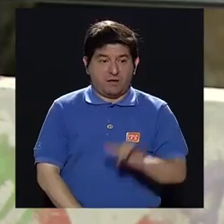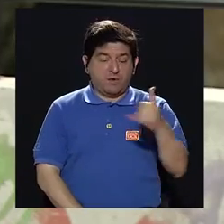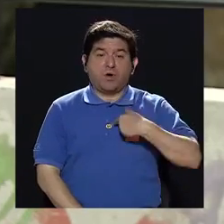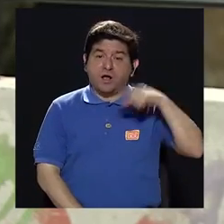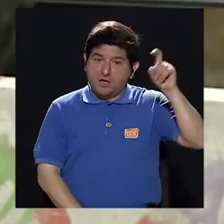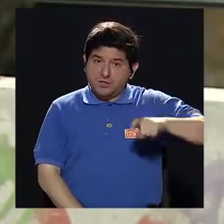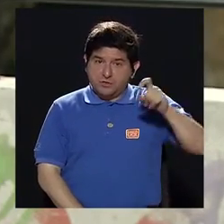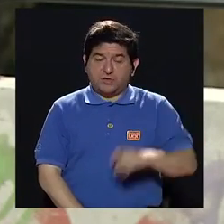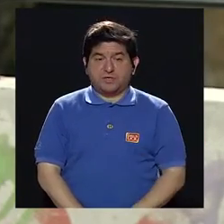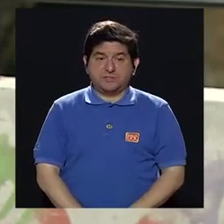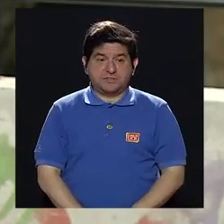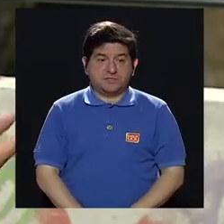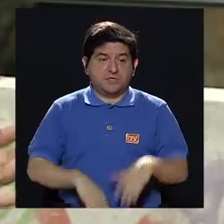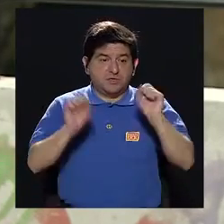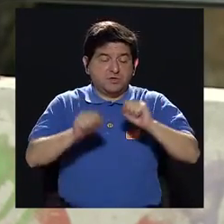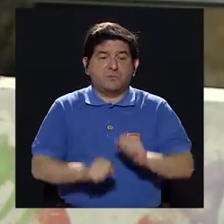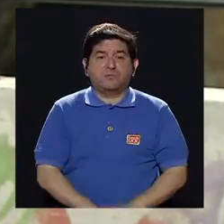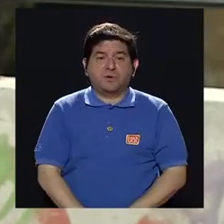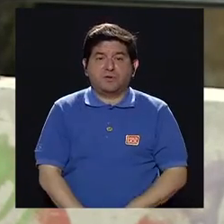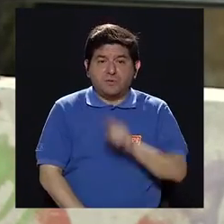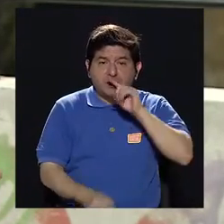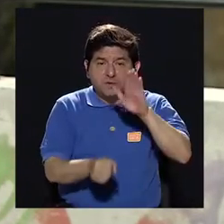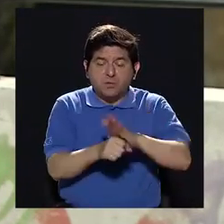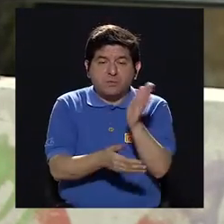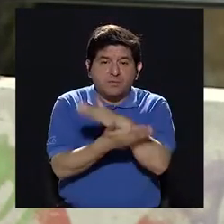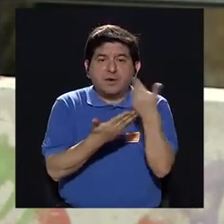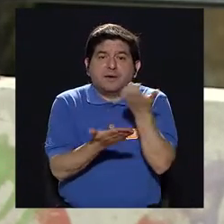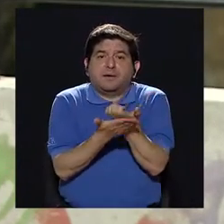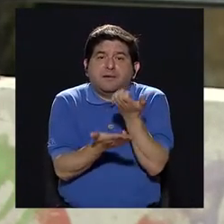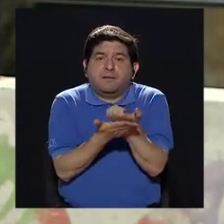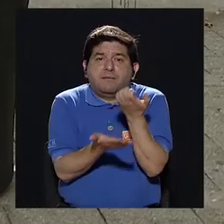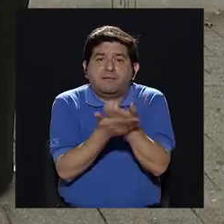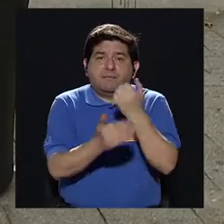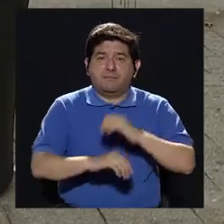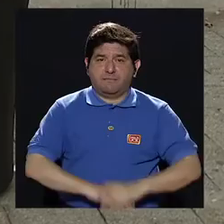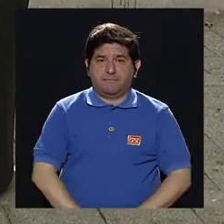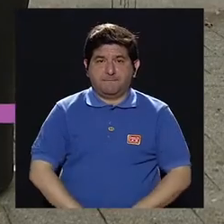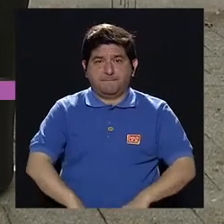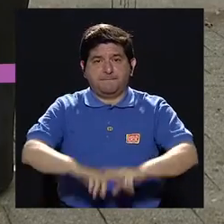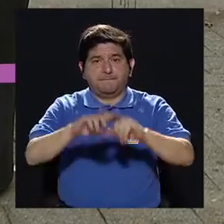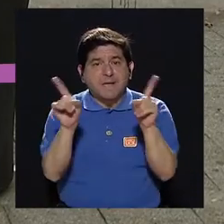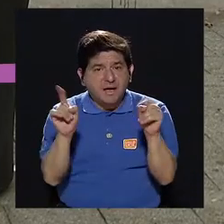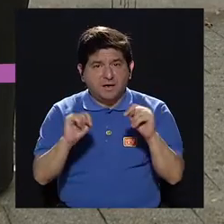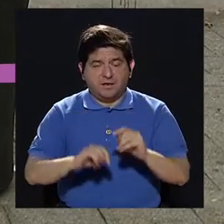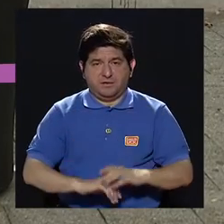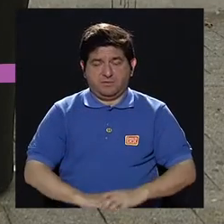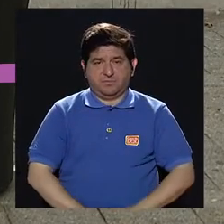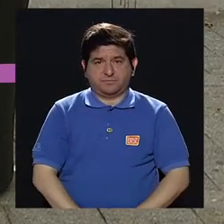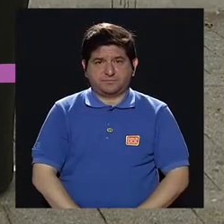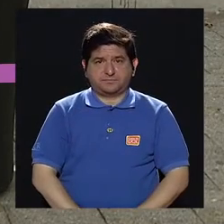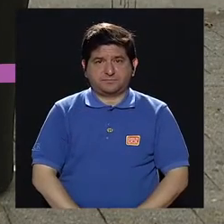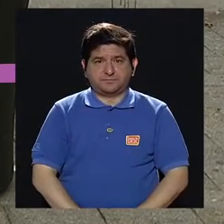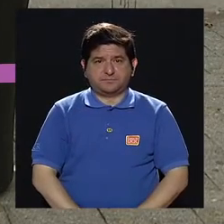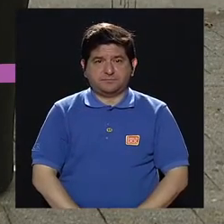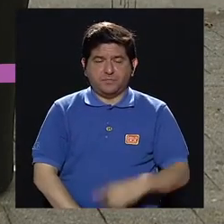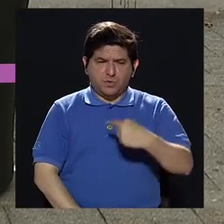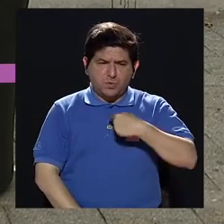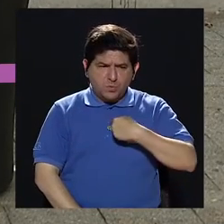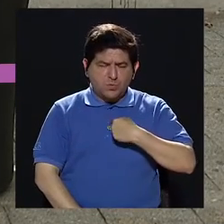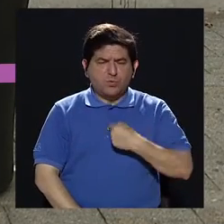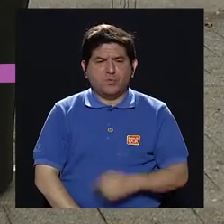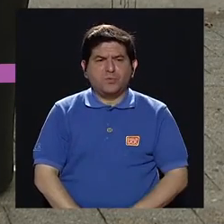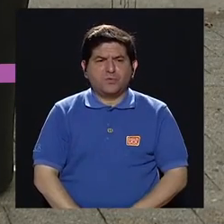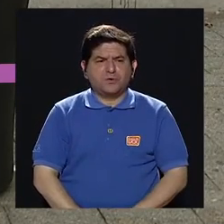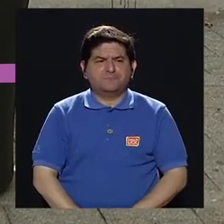Porque también necesito solventar la parte económica. Pero uno